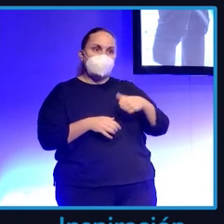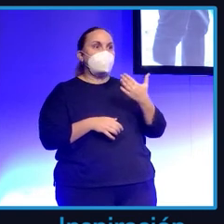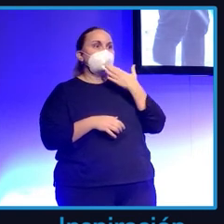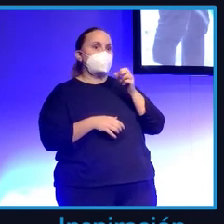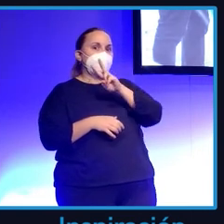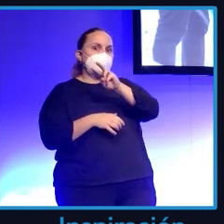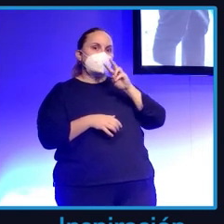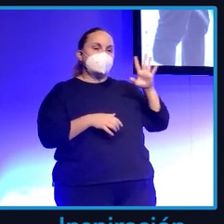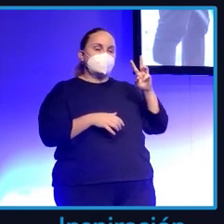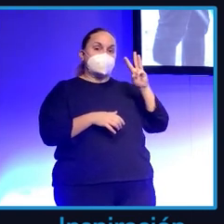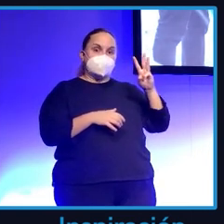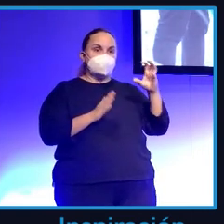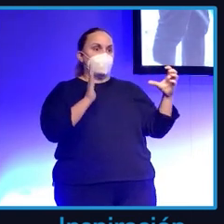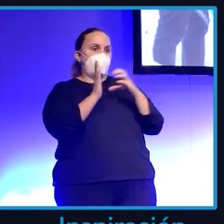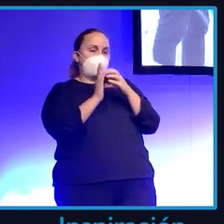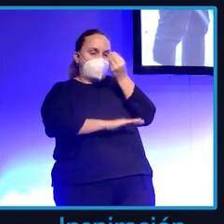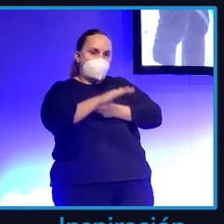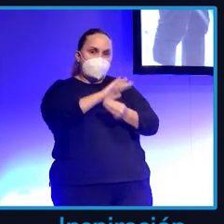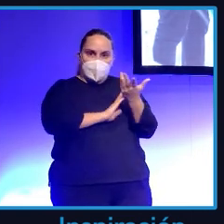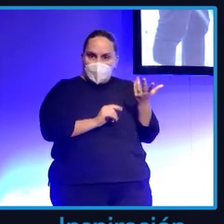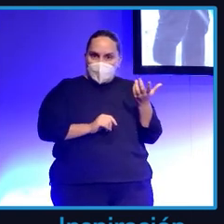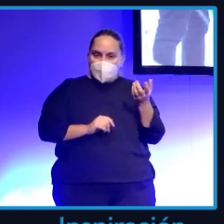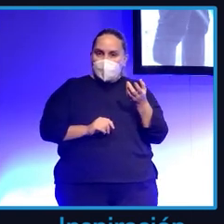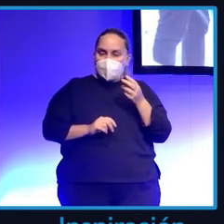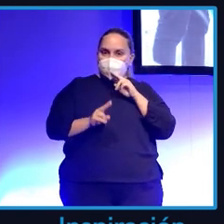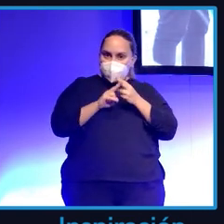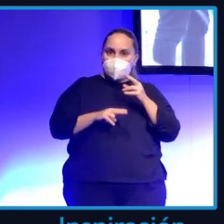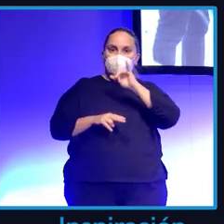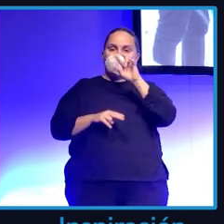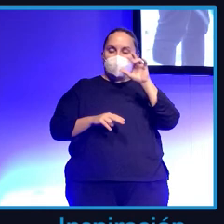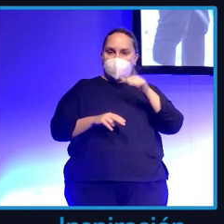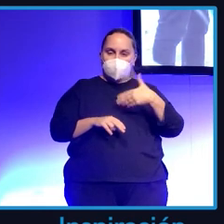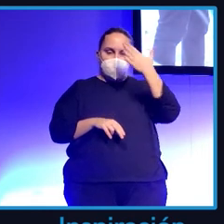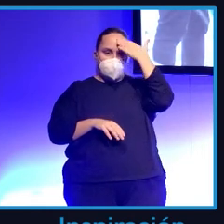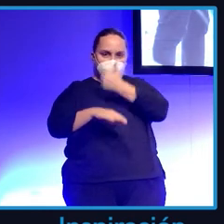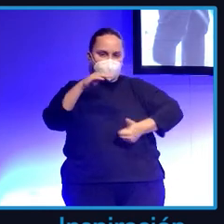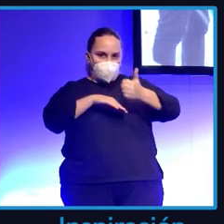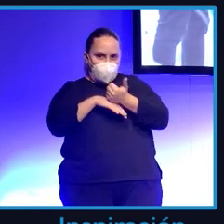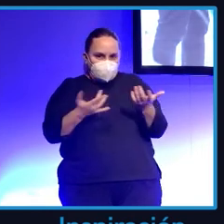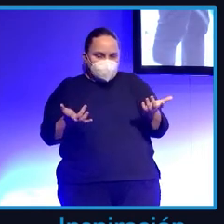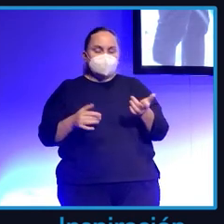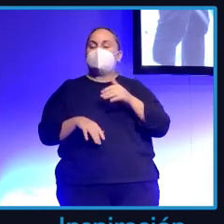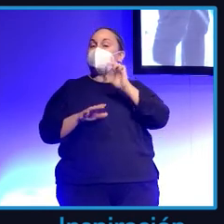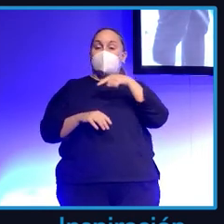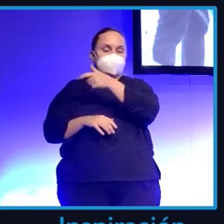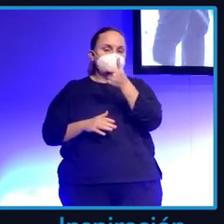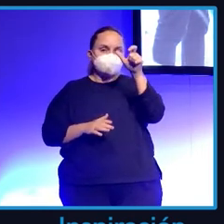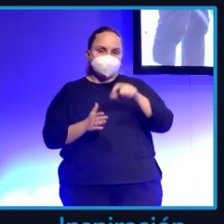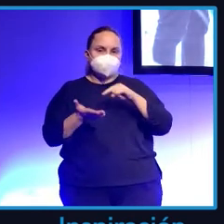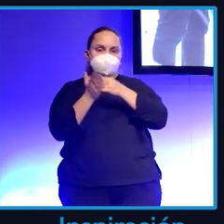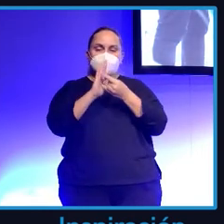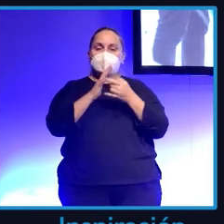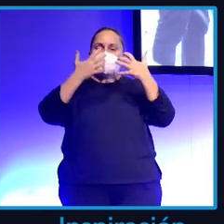eso, porque Julián es el patrón de Cuenca. 23 años. Es ingeniero de diseño industrial. Había ido a Ikea a